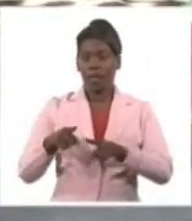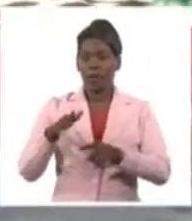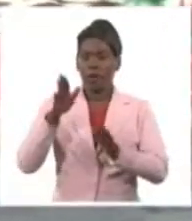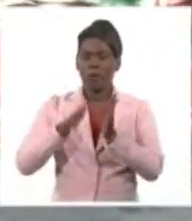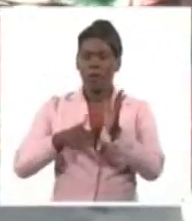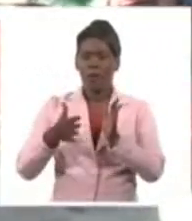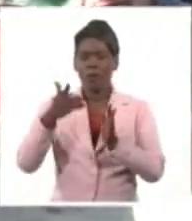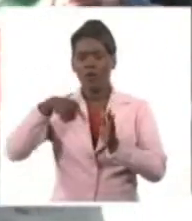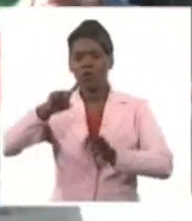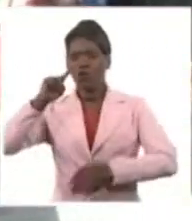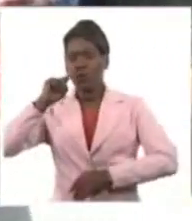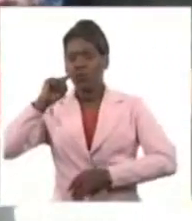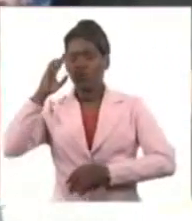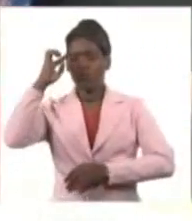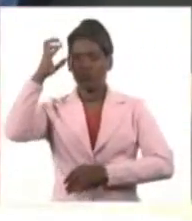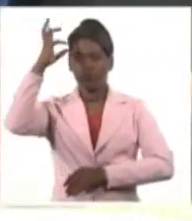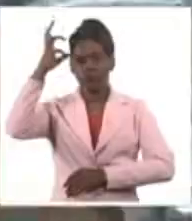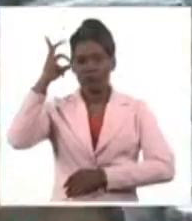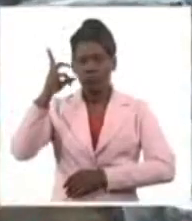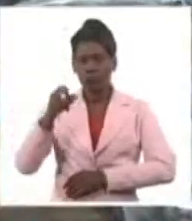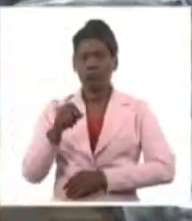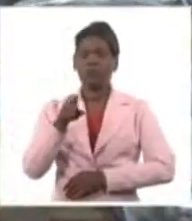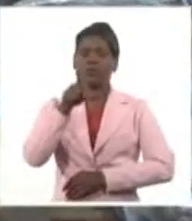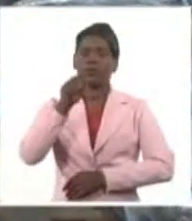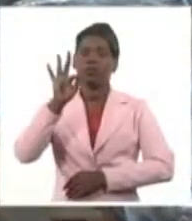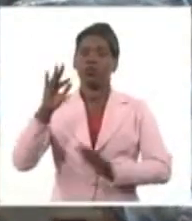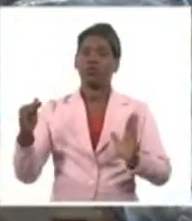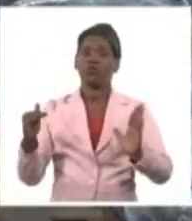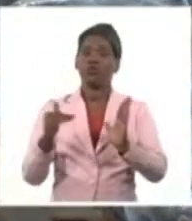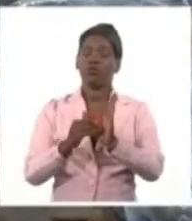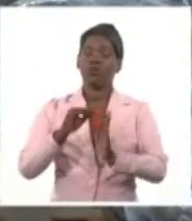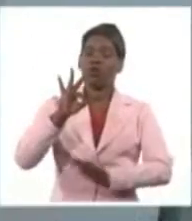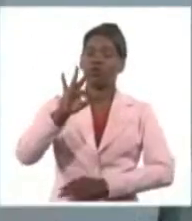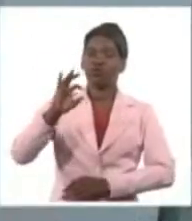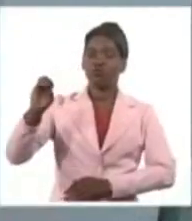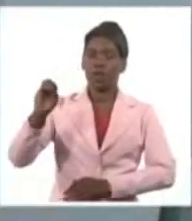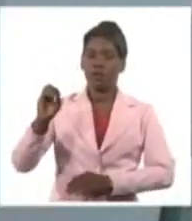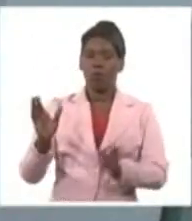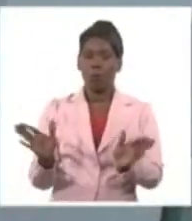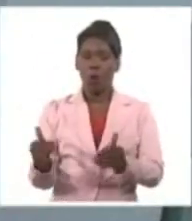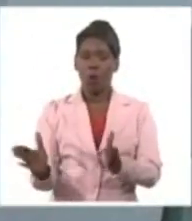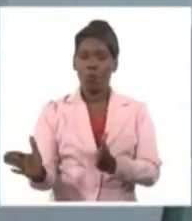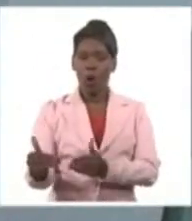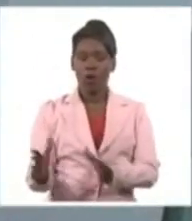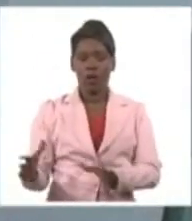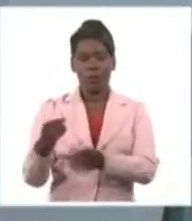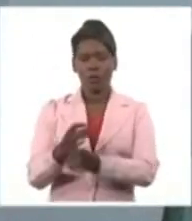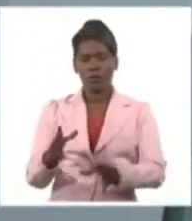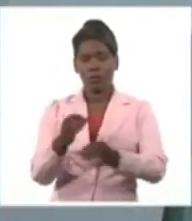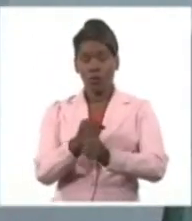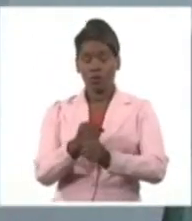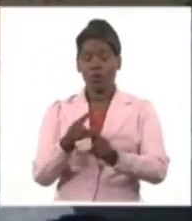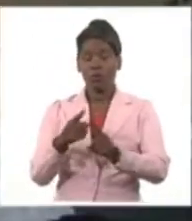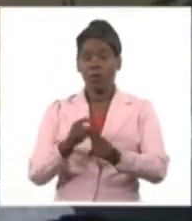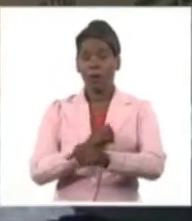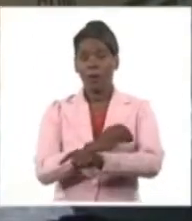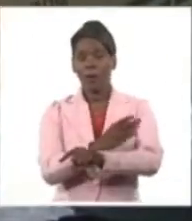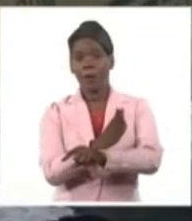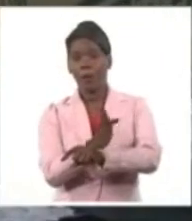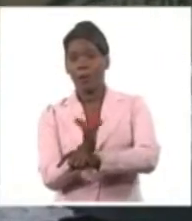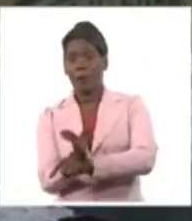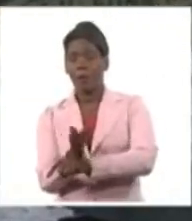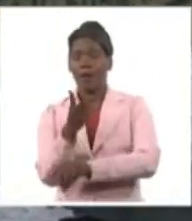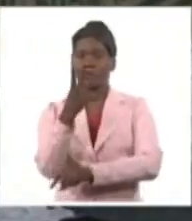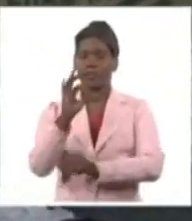junio, se contabilizan alrededor de 18.800 paquetes con más de 30 días de atraso en la distribución.